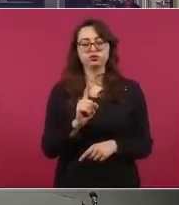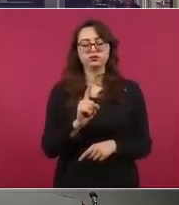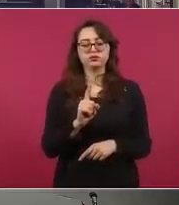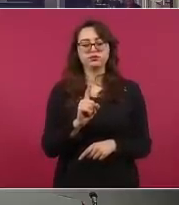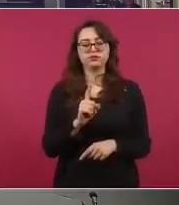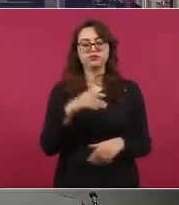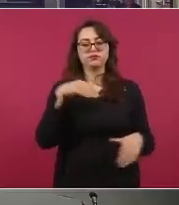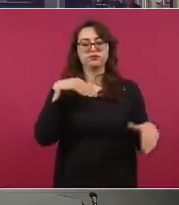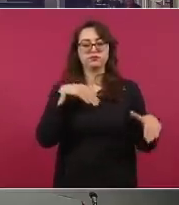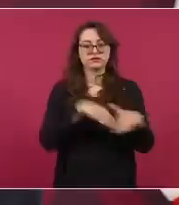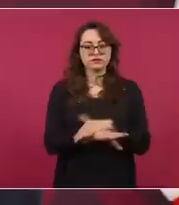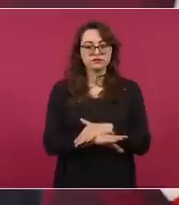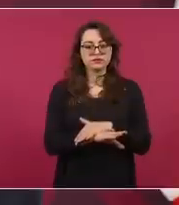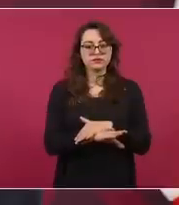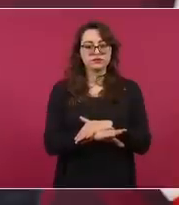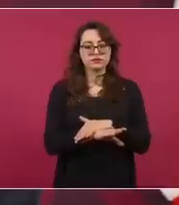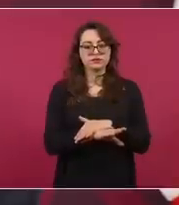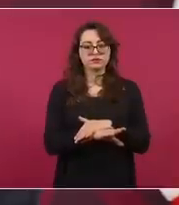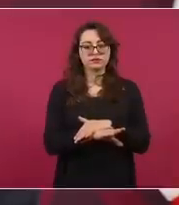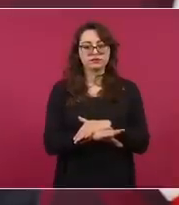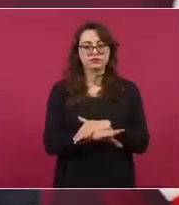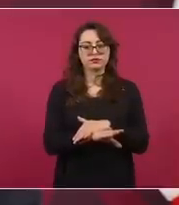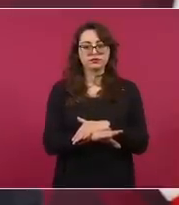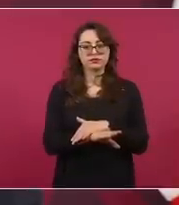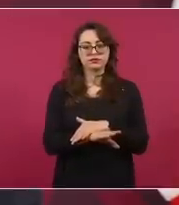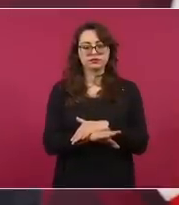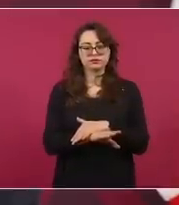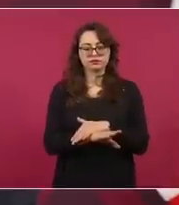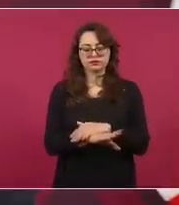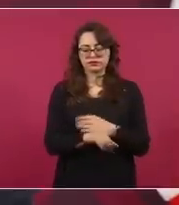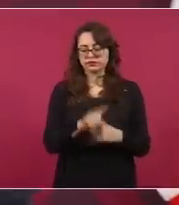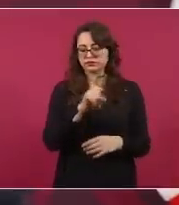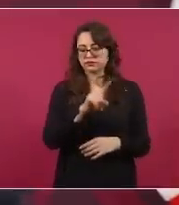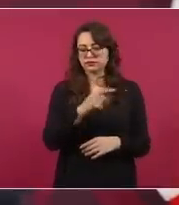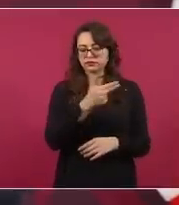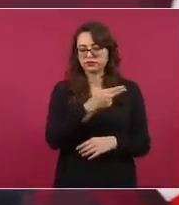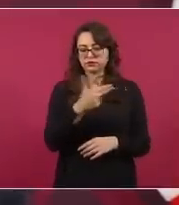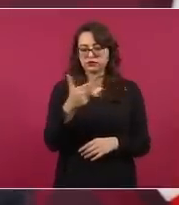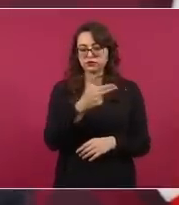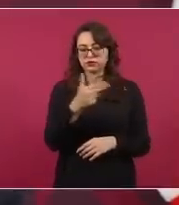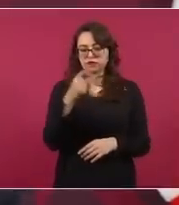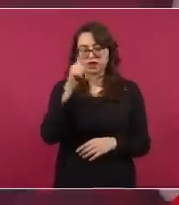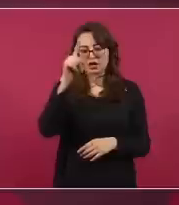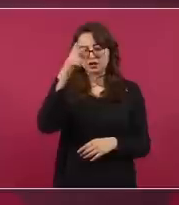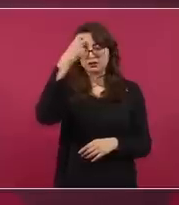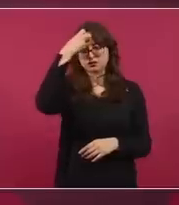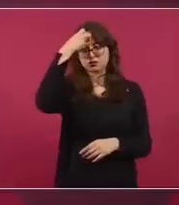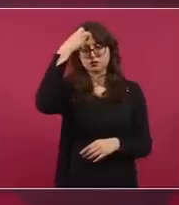Creo que al presidente Chapultepec